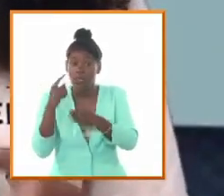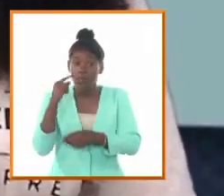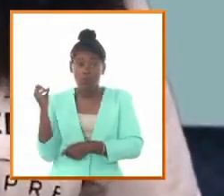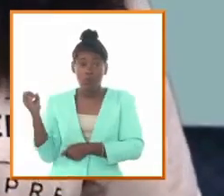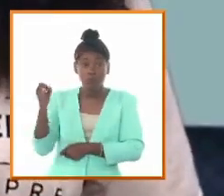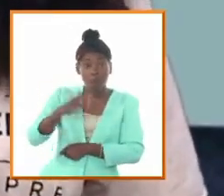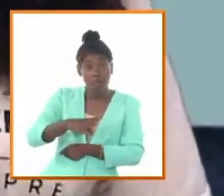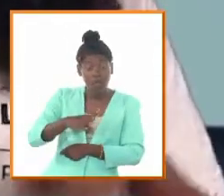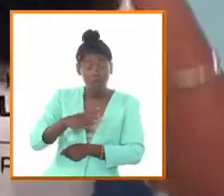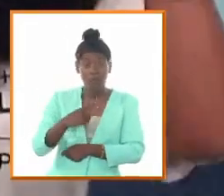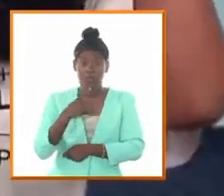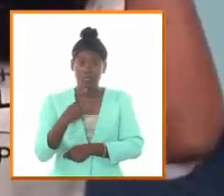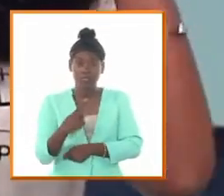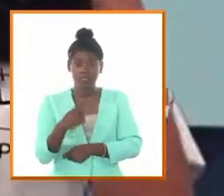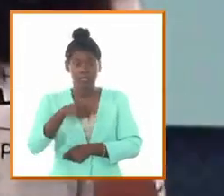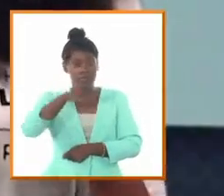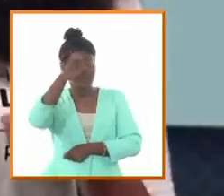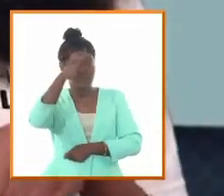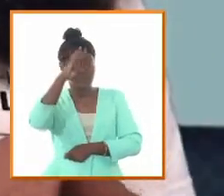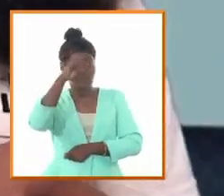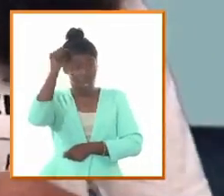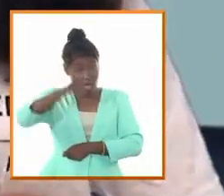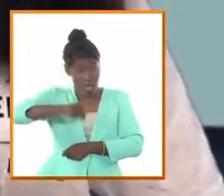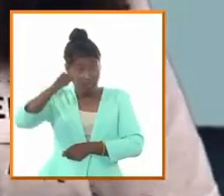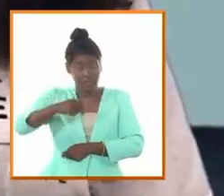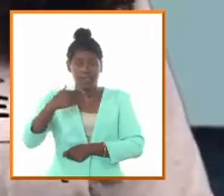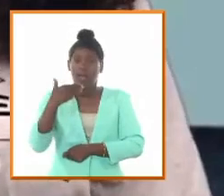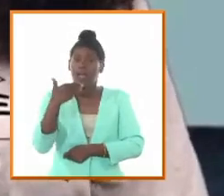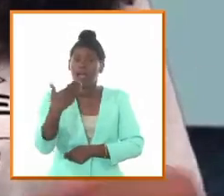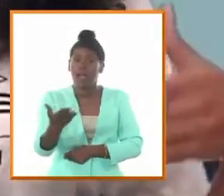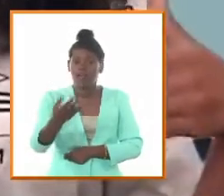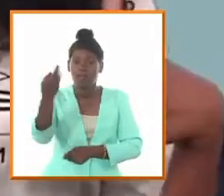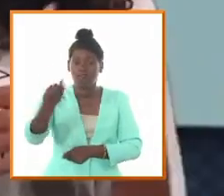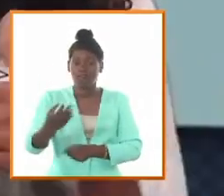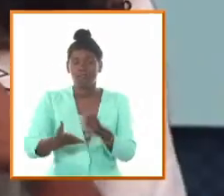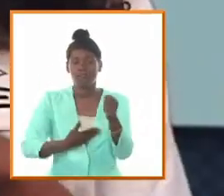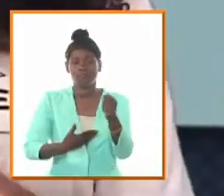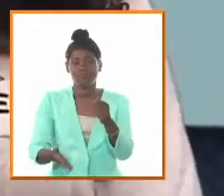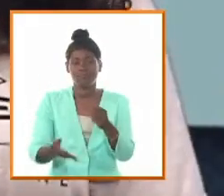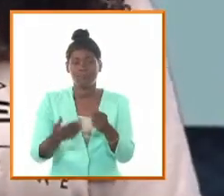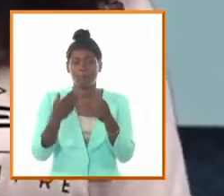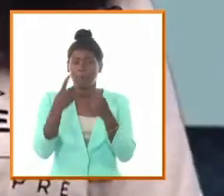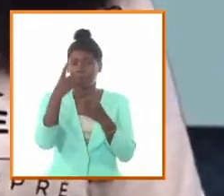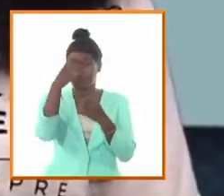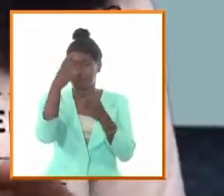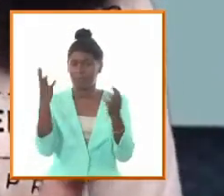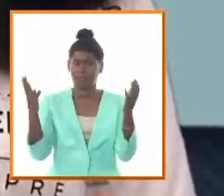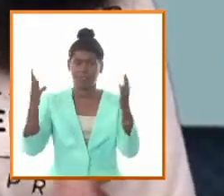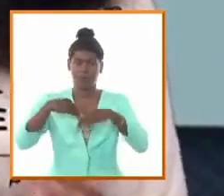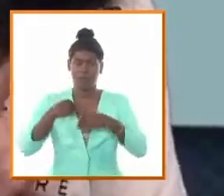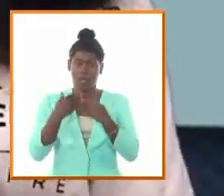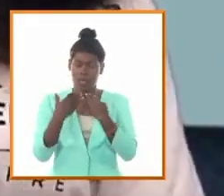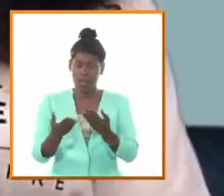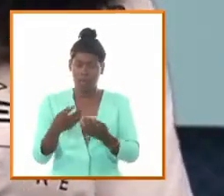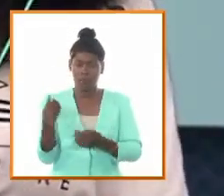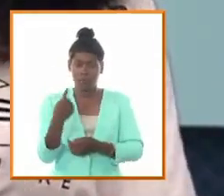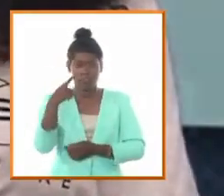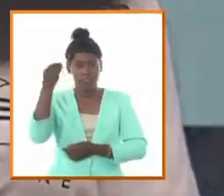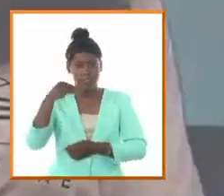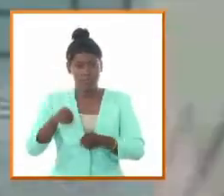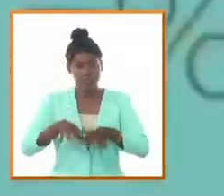en las redes sobre la realidad cubana vamos a rasgar la costura de la manipulación mediática y adentrarnos en la lista filosa de los